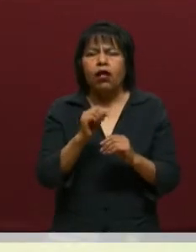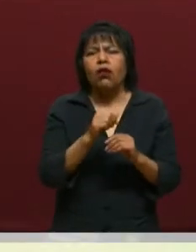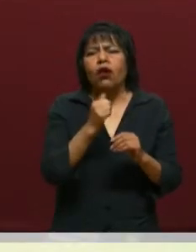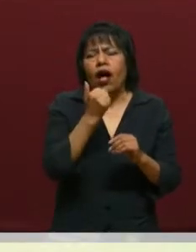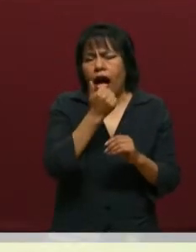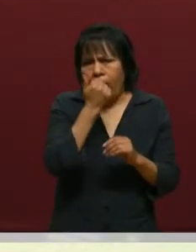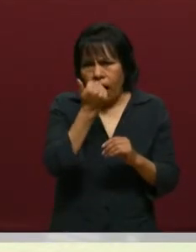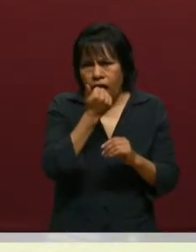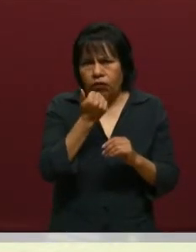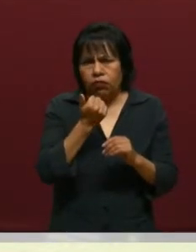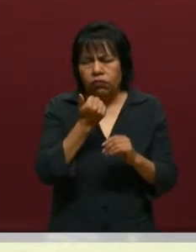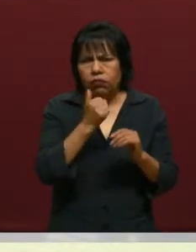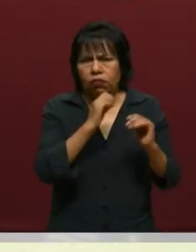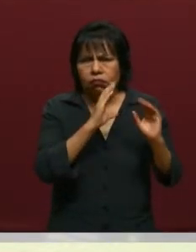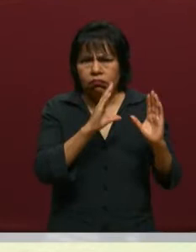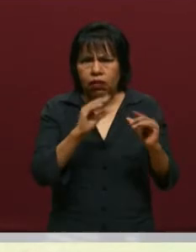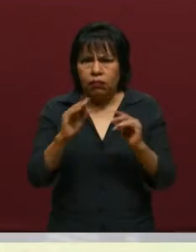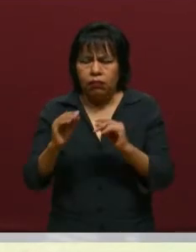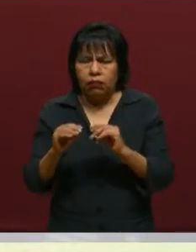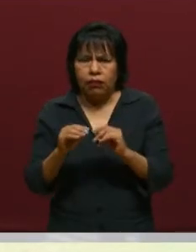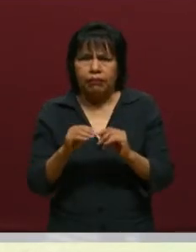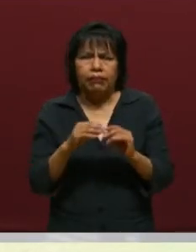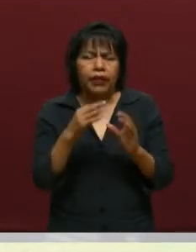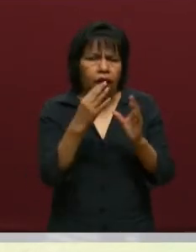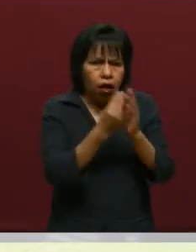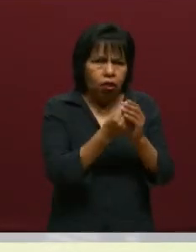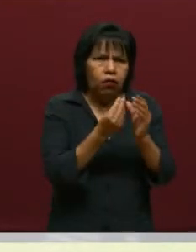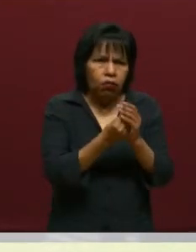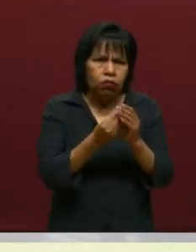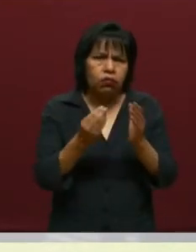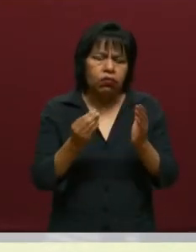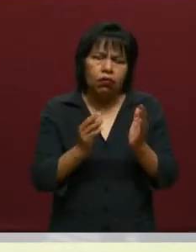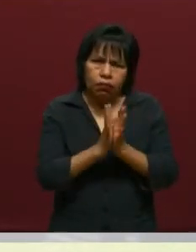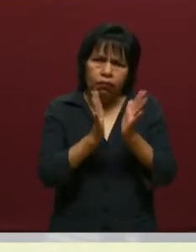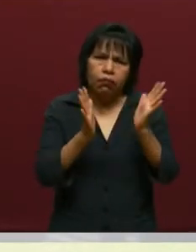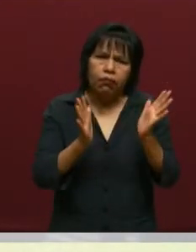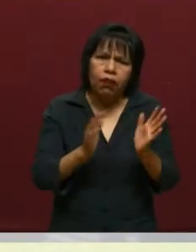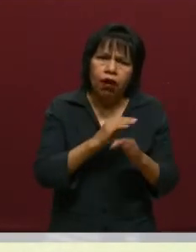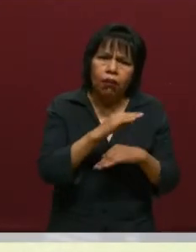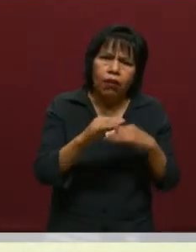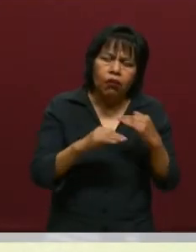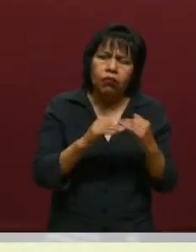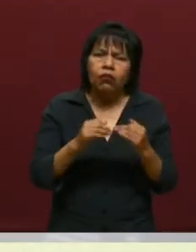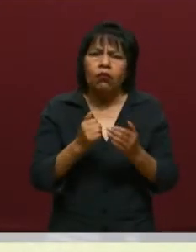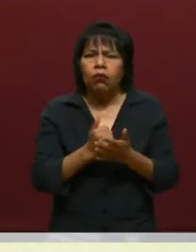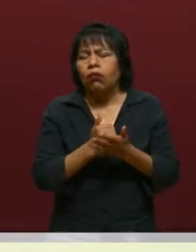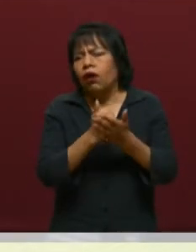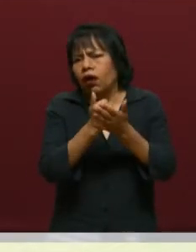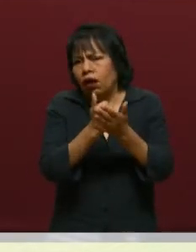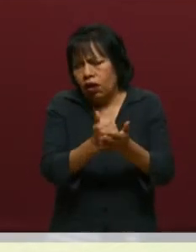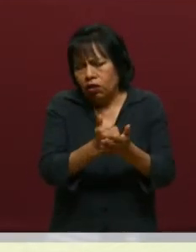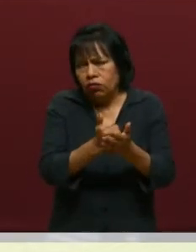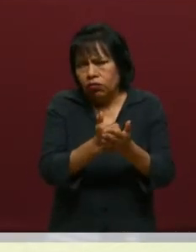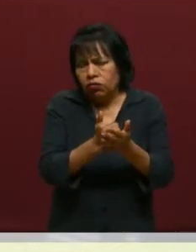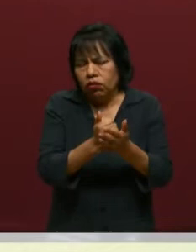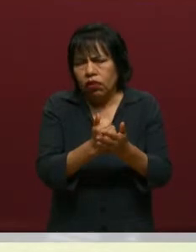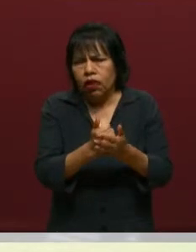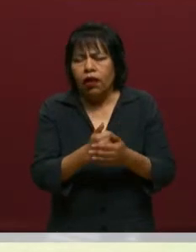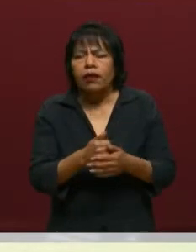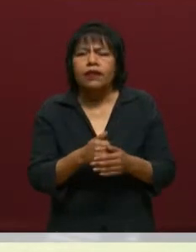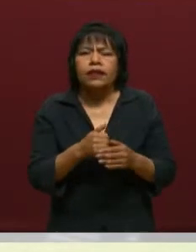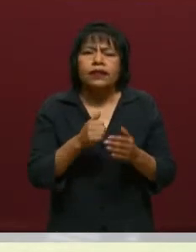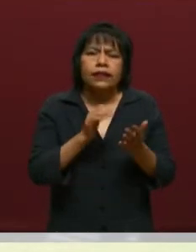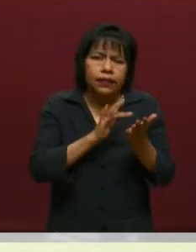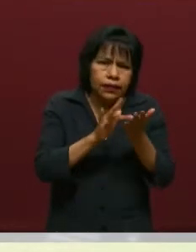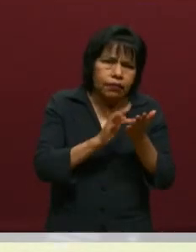alumno, dando clases, atendiéndoles, colaborando con ellos para favorecer su formación, de tal manera que